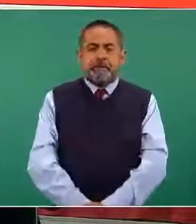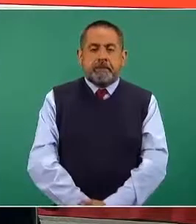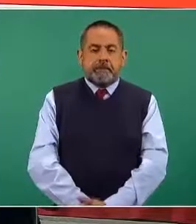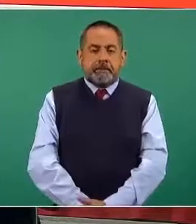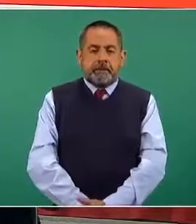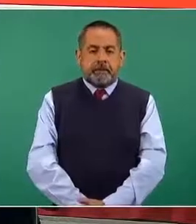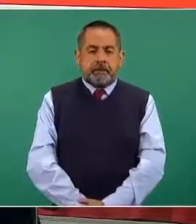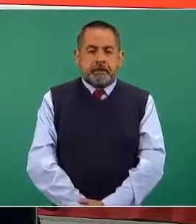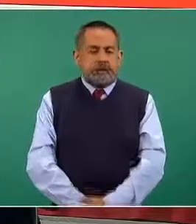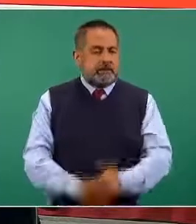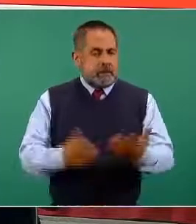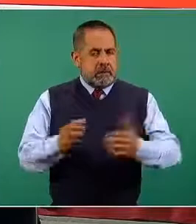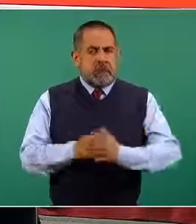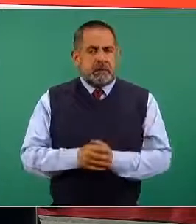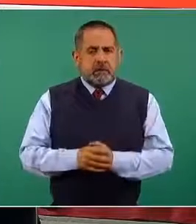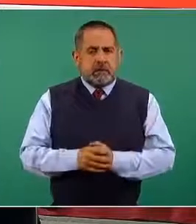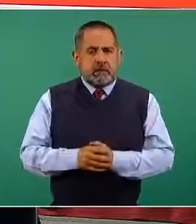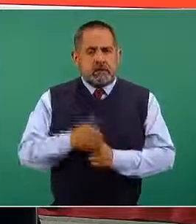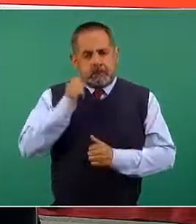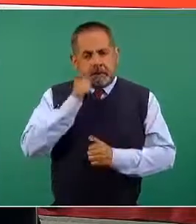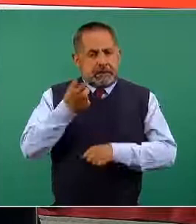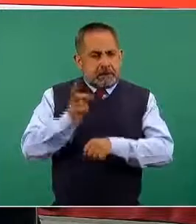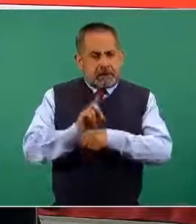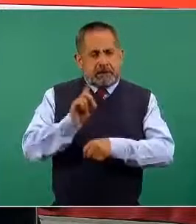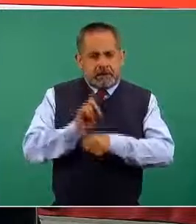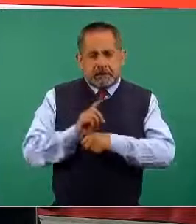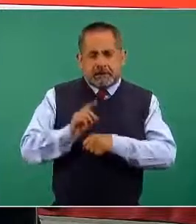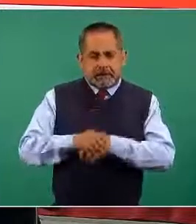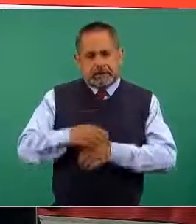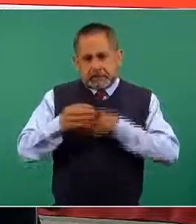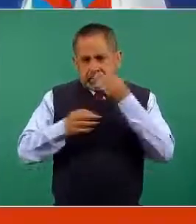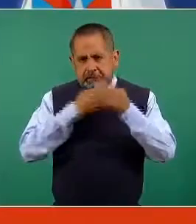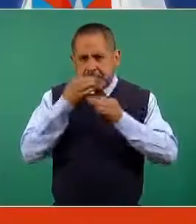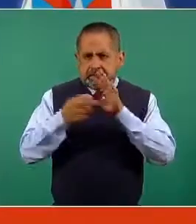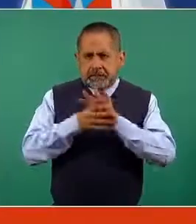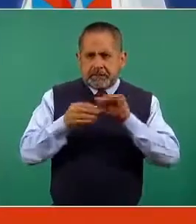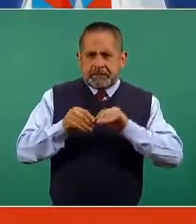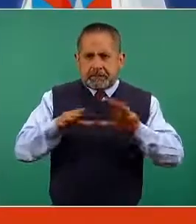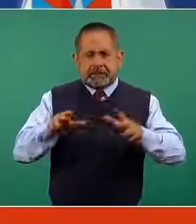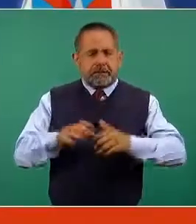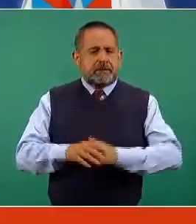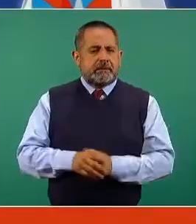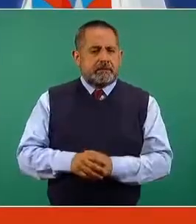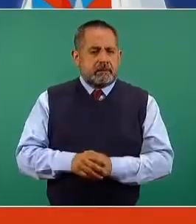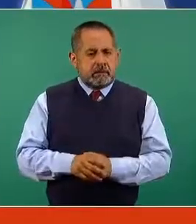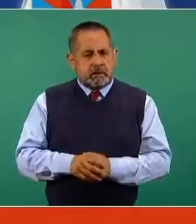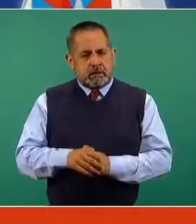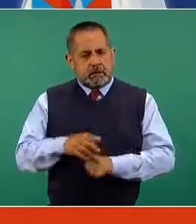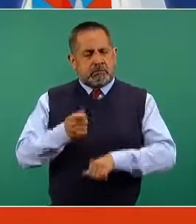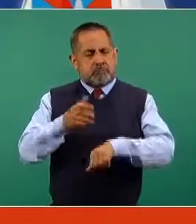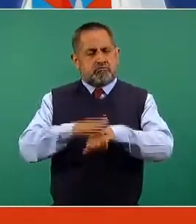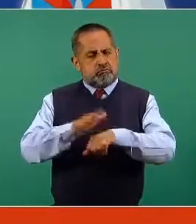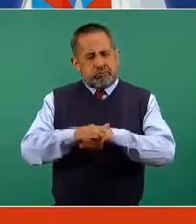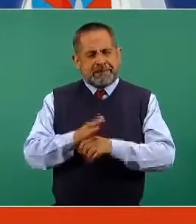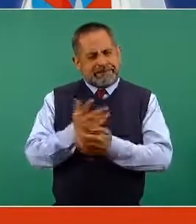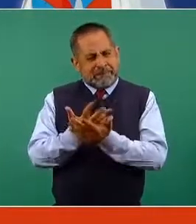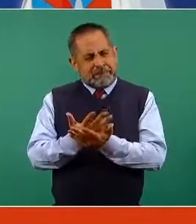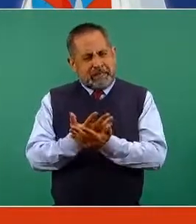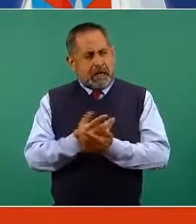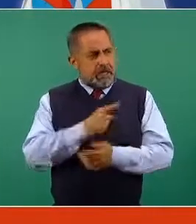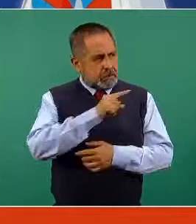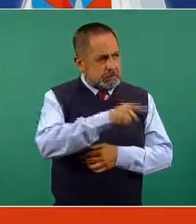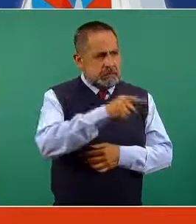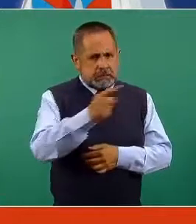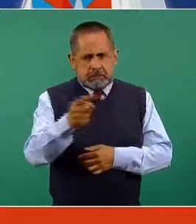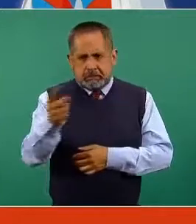Finalmente, como todos los días hemos ahora comentado, hay que esperar nuestro